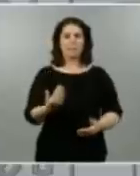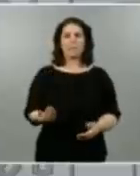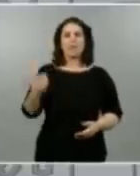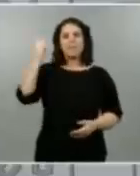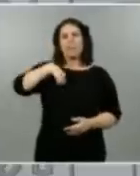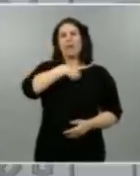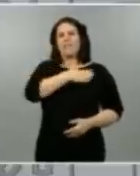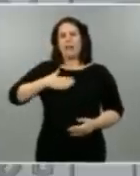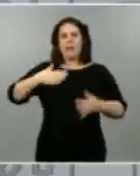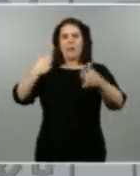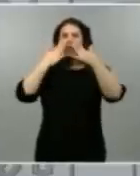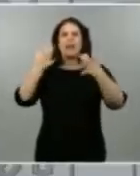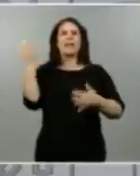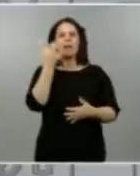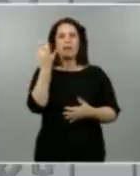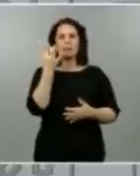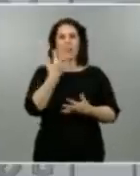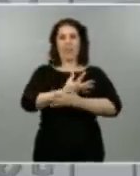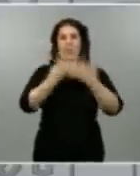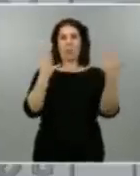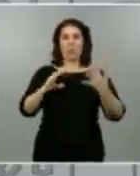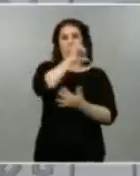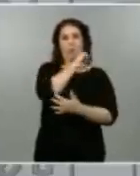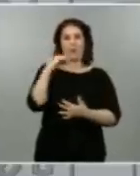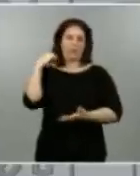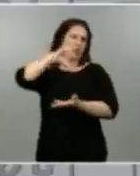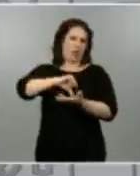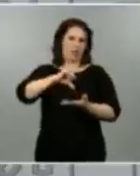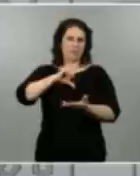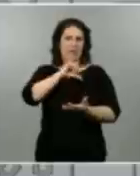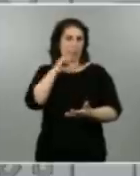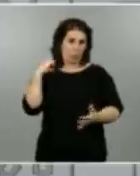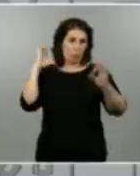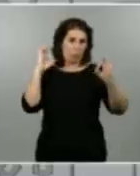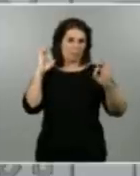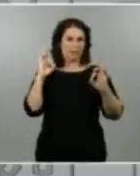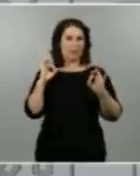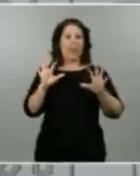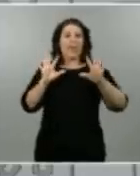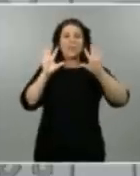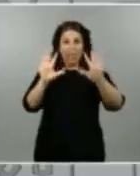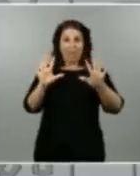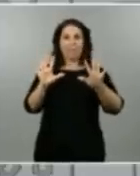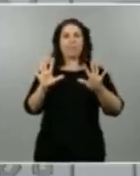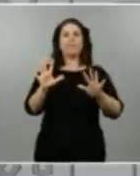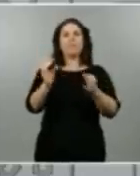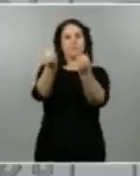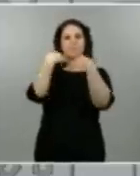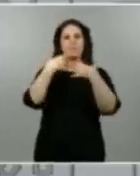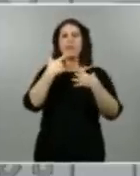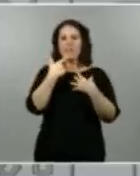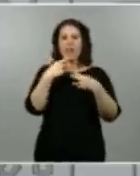las 19 comunidades y ciudades autónomas que han notificado menos de 10 casos nuevos.